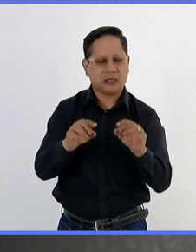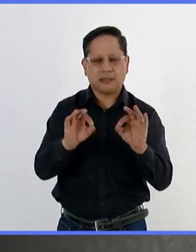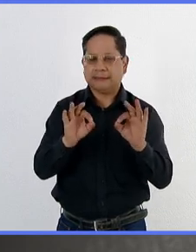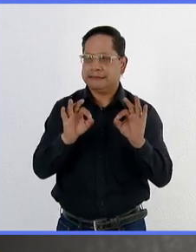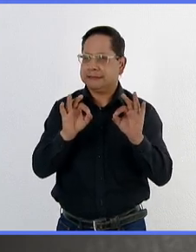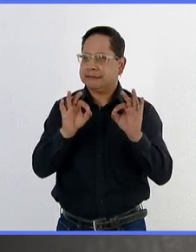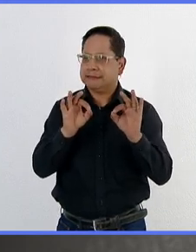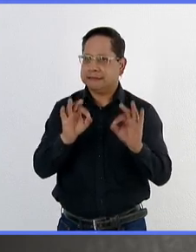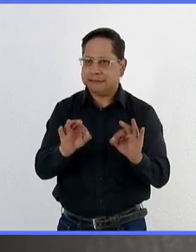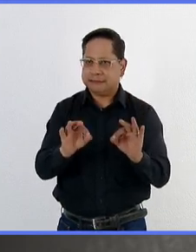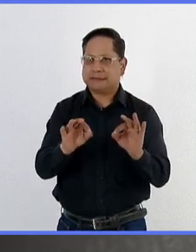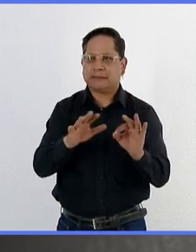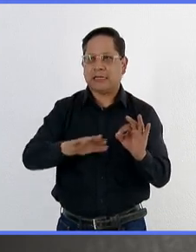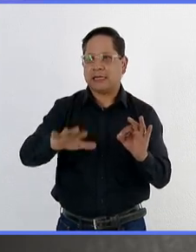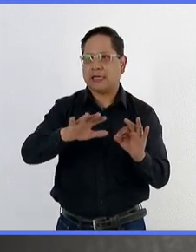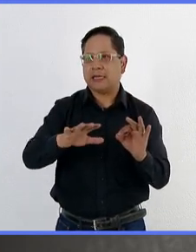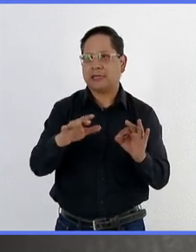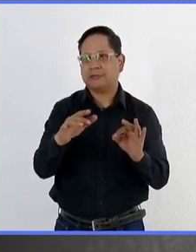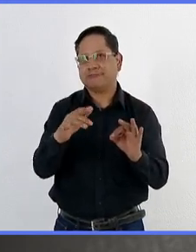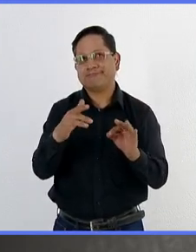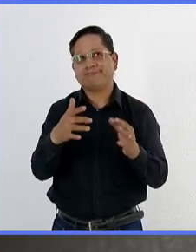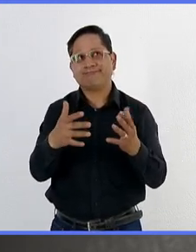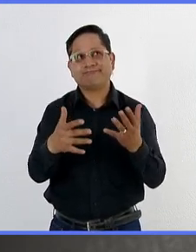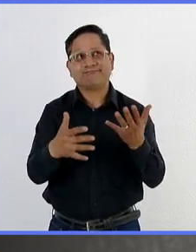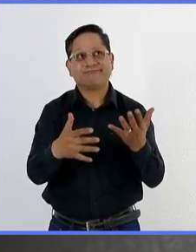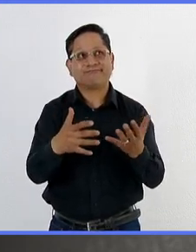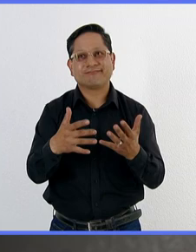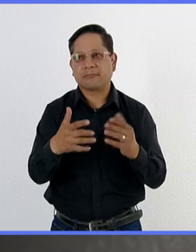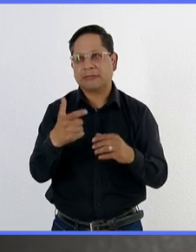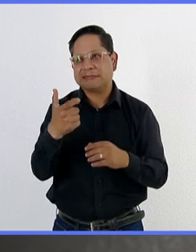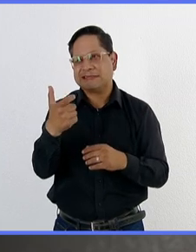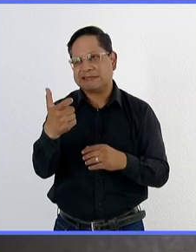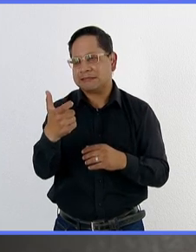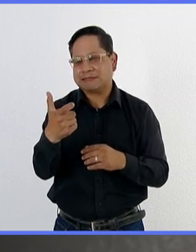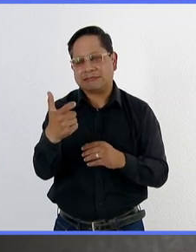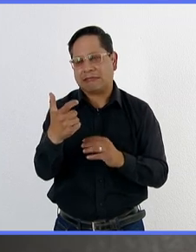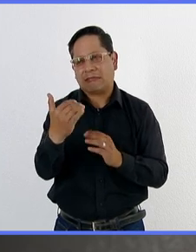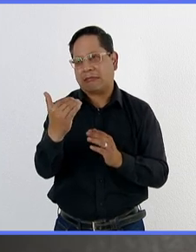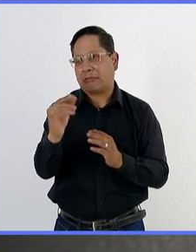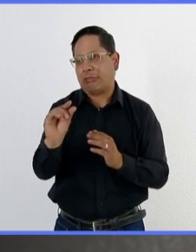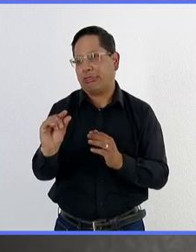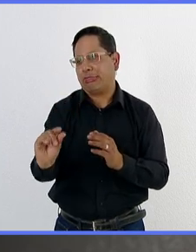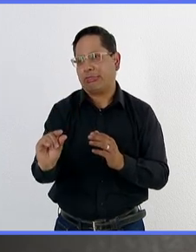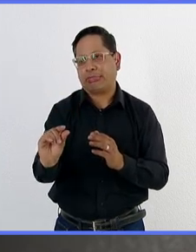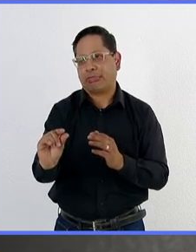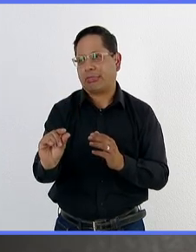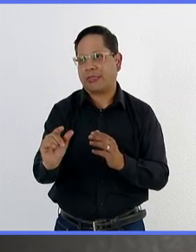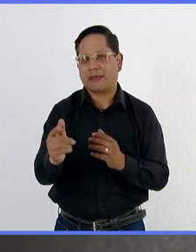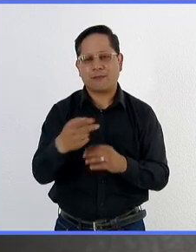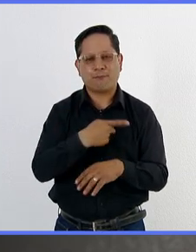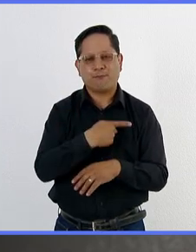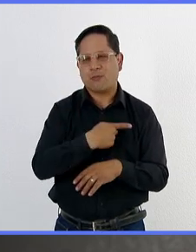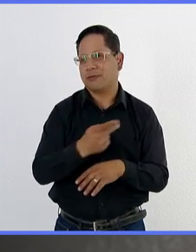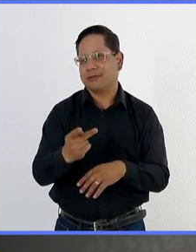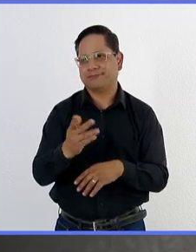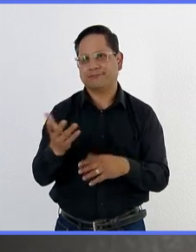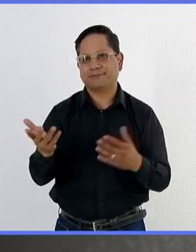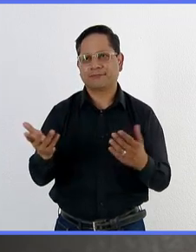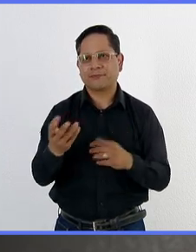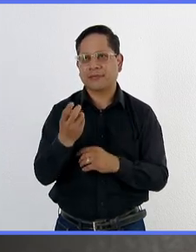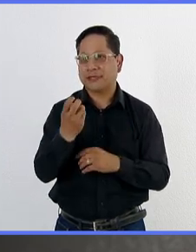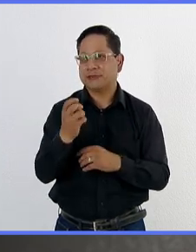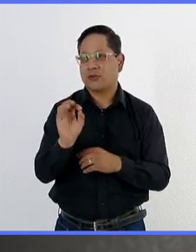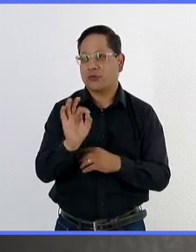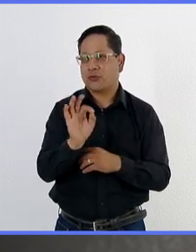reales, los sueldos, digamos, no son los mejores. Entonces, hablamos que si